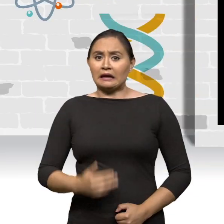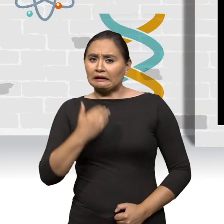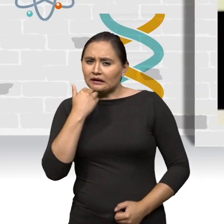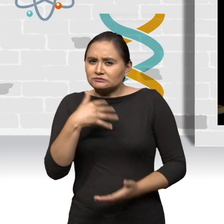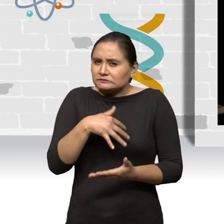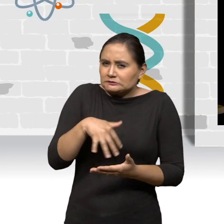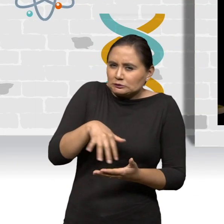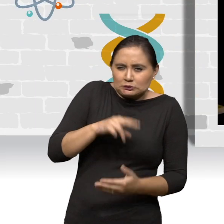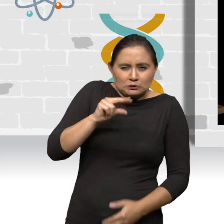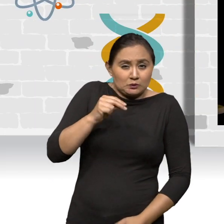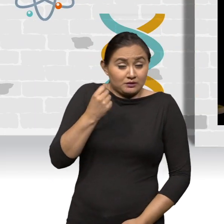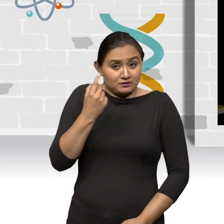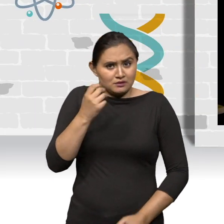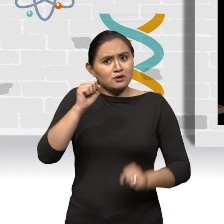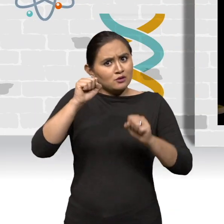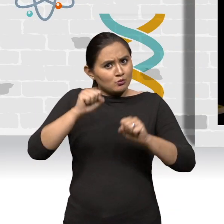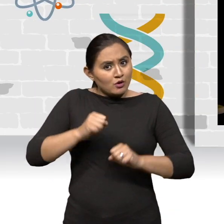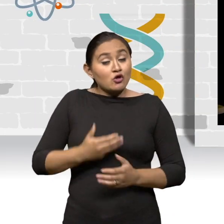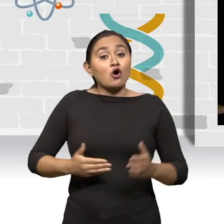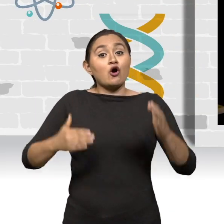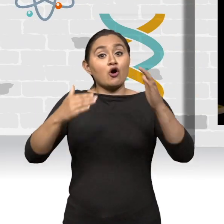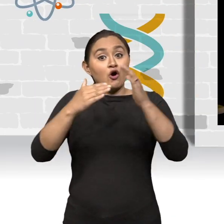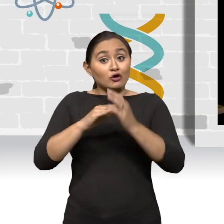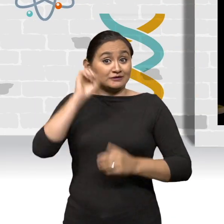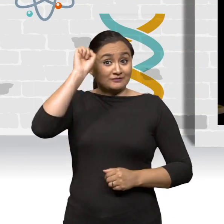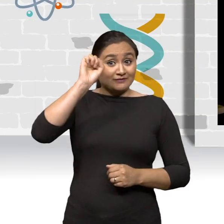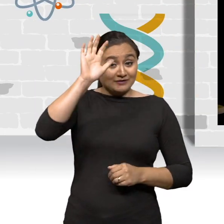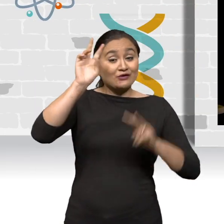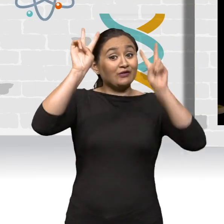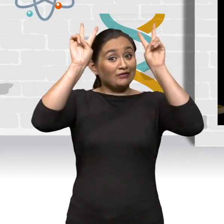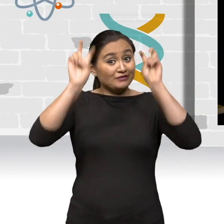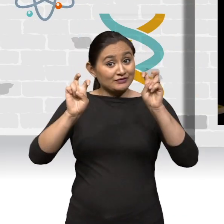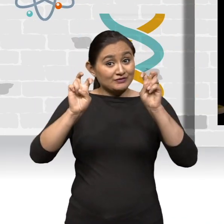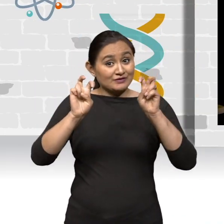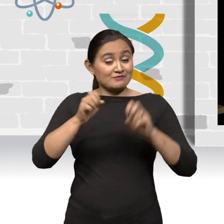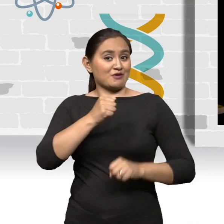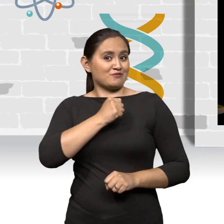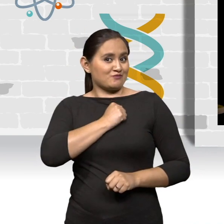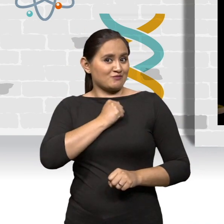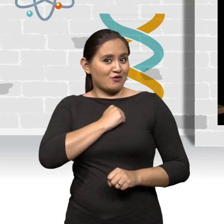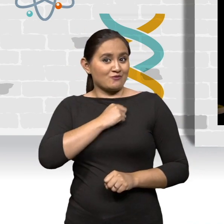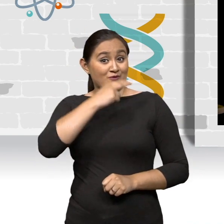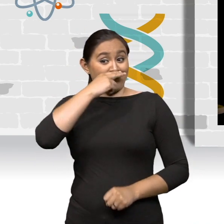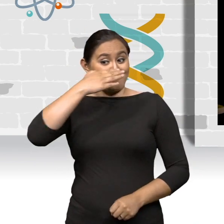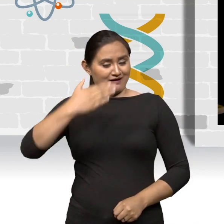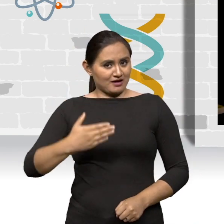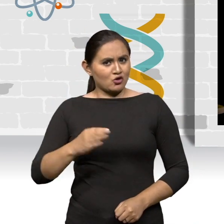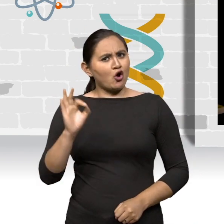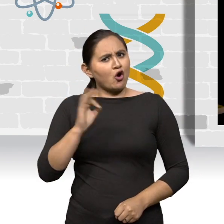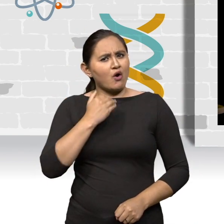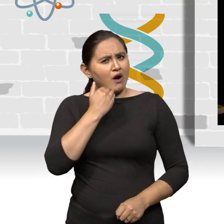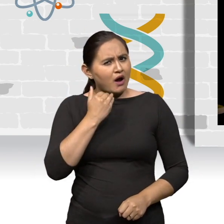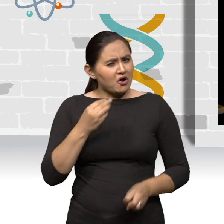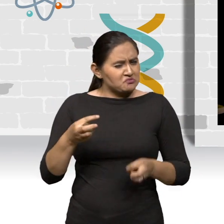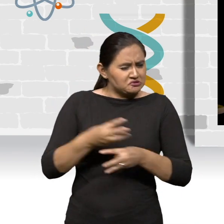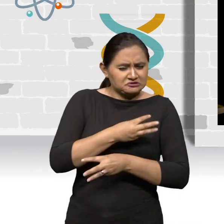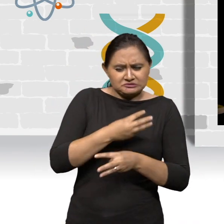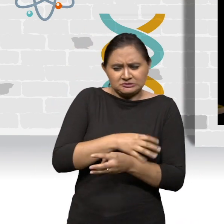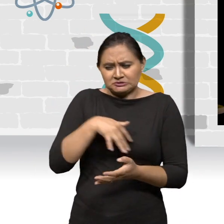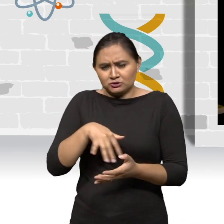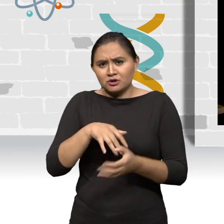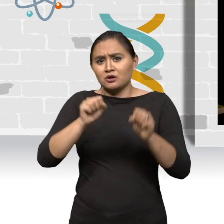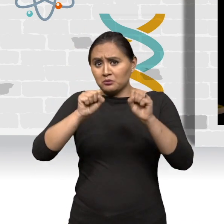Si tienes dudas acerca de estos temas, puedes volver a ver el video titulado Propiedades de los gases. O si tu duda es en